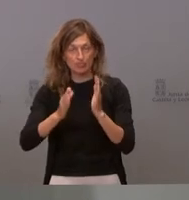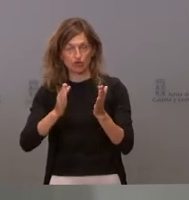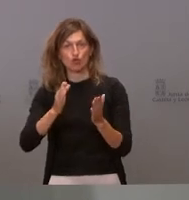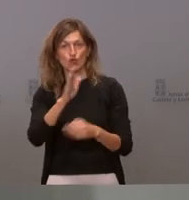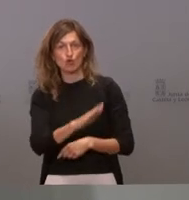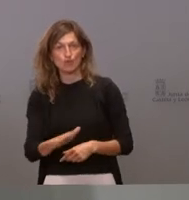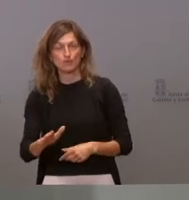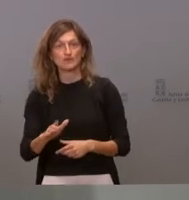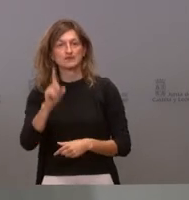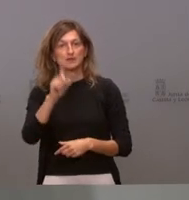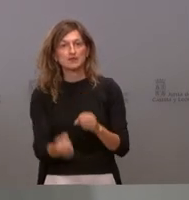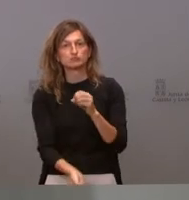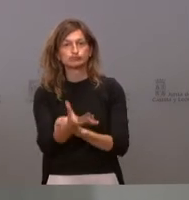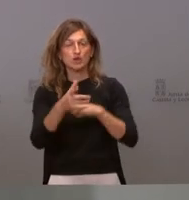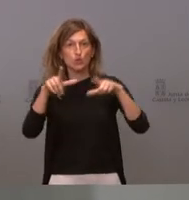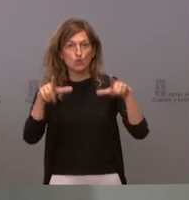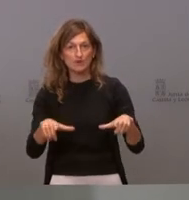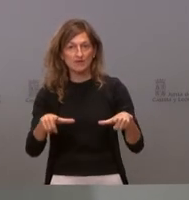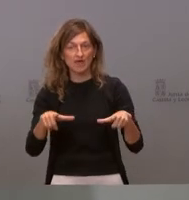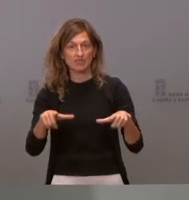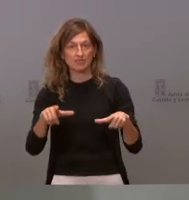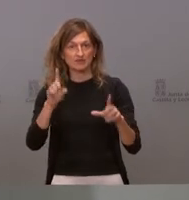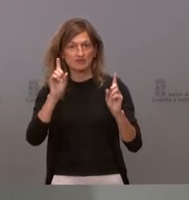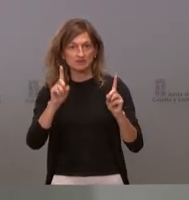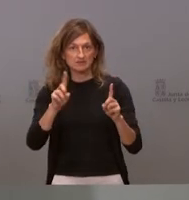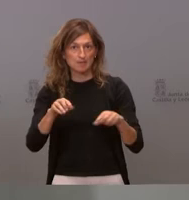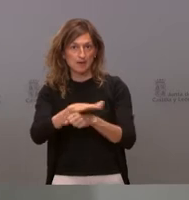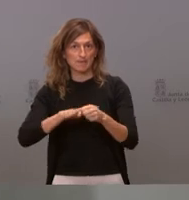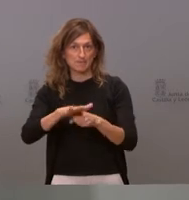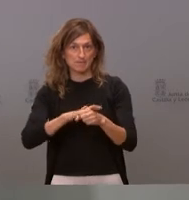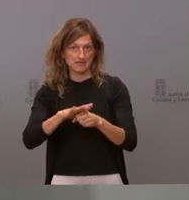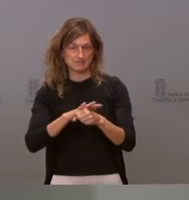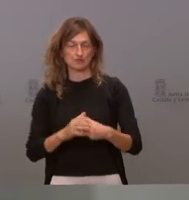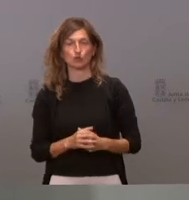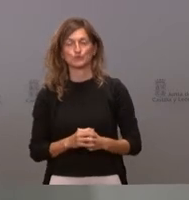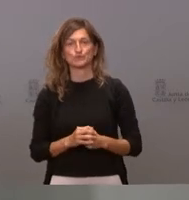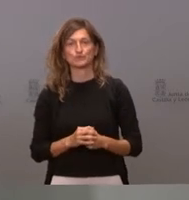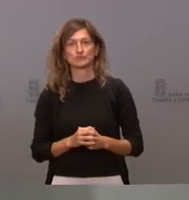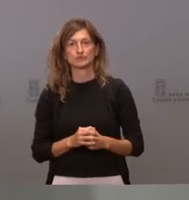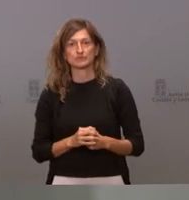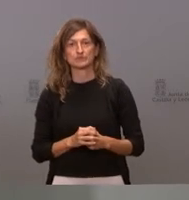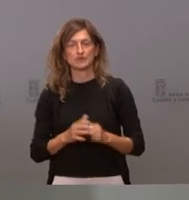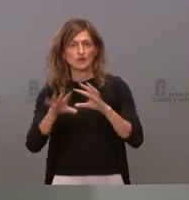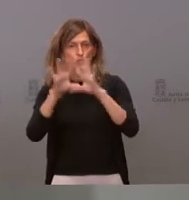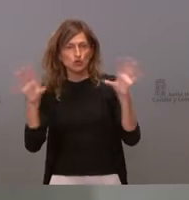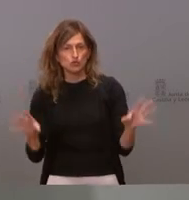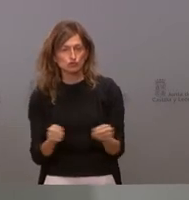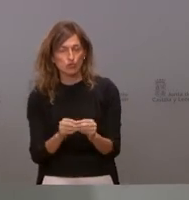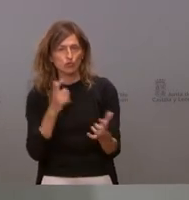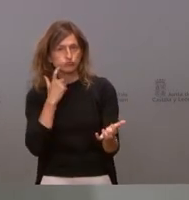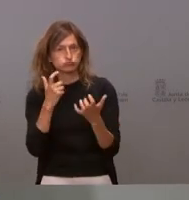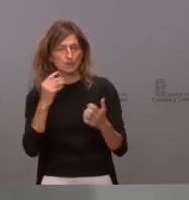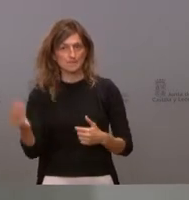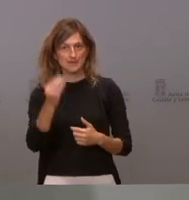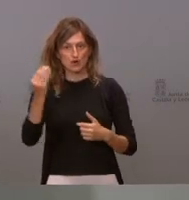creará una nueva unidad para la unidad de soporte vital básico. Todo ello supondrá una notable mejora en las